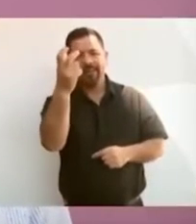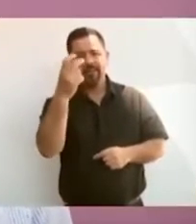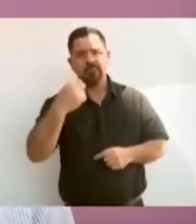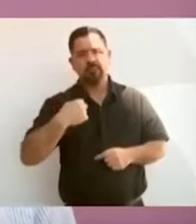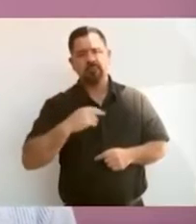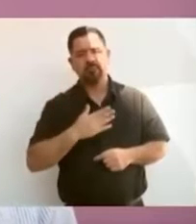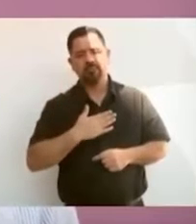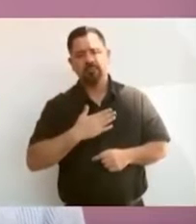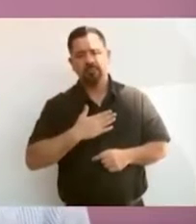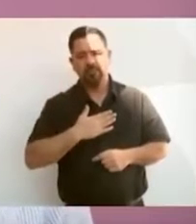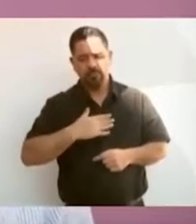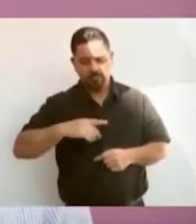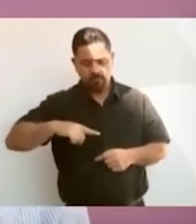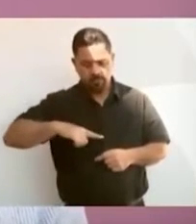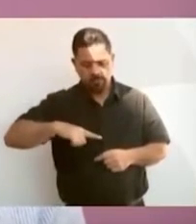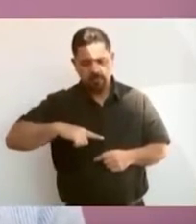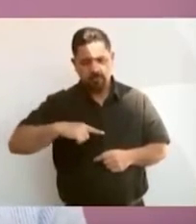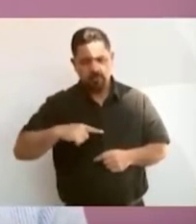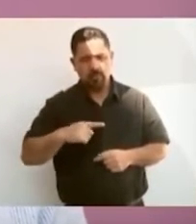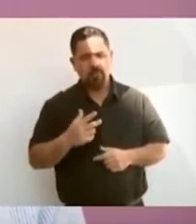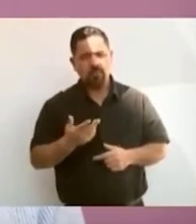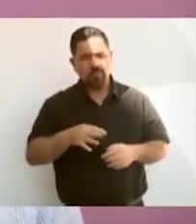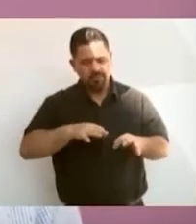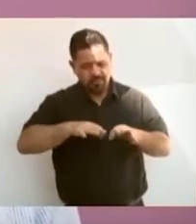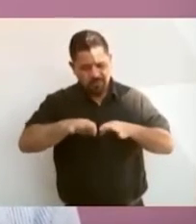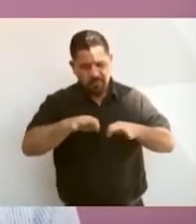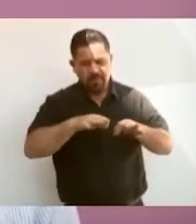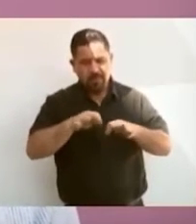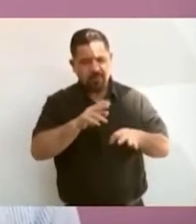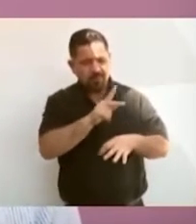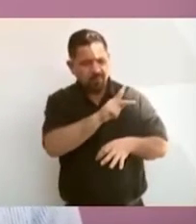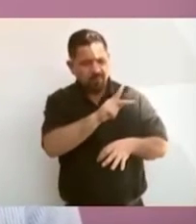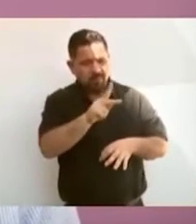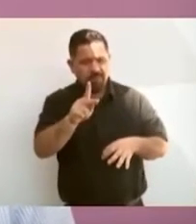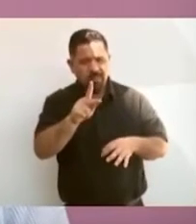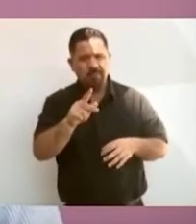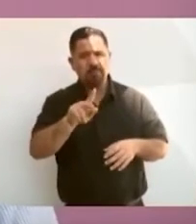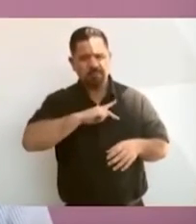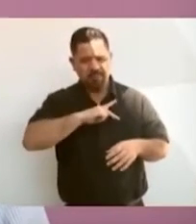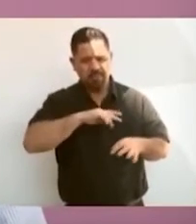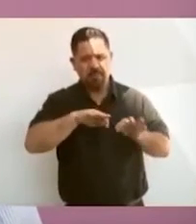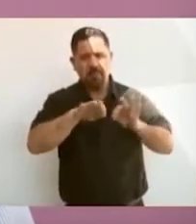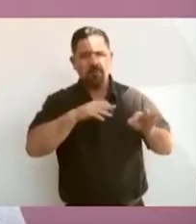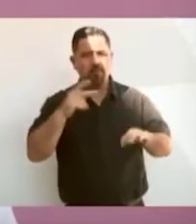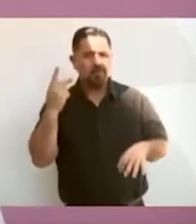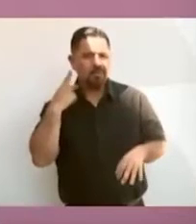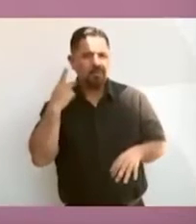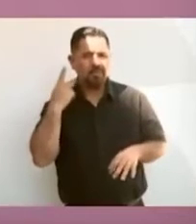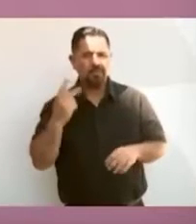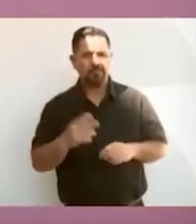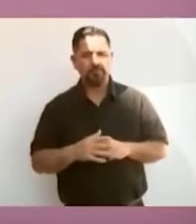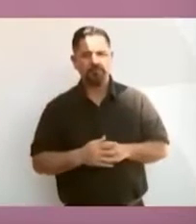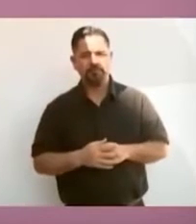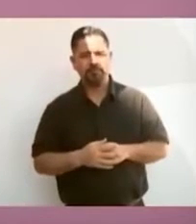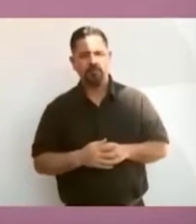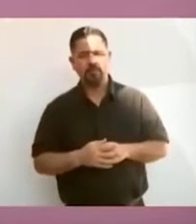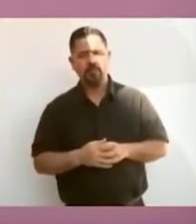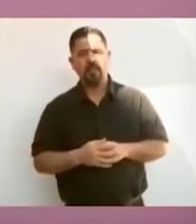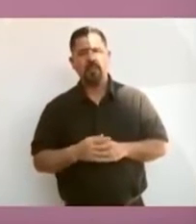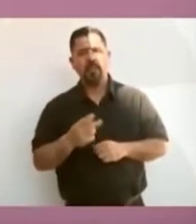nuestro quehacer público y político. Y esto